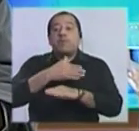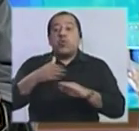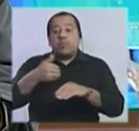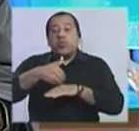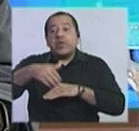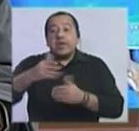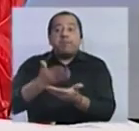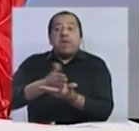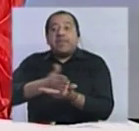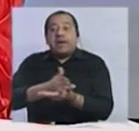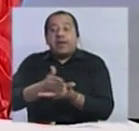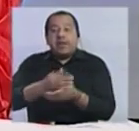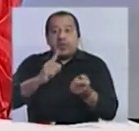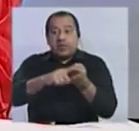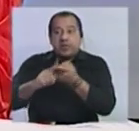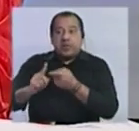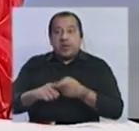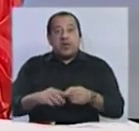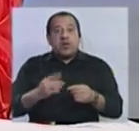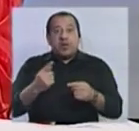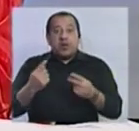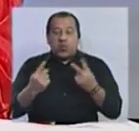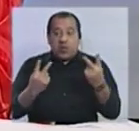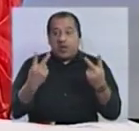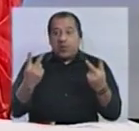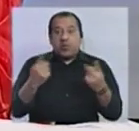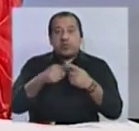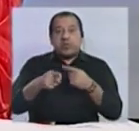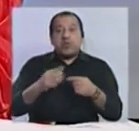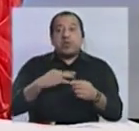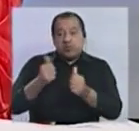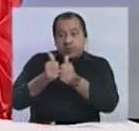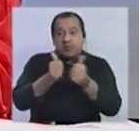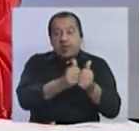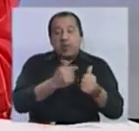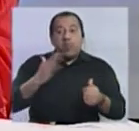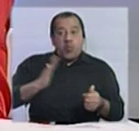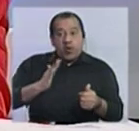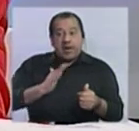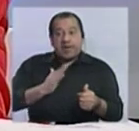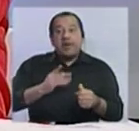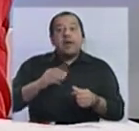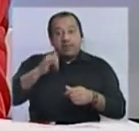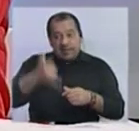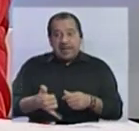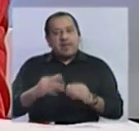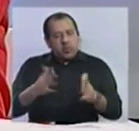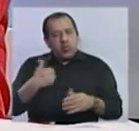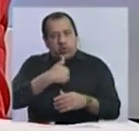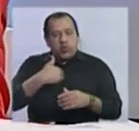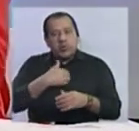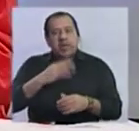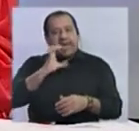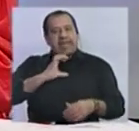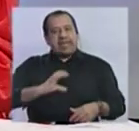también De hecho, cualquiera de los dos candidatos han destacado, ¿no?, de sus compañeras de fórmula, precisamente ese elemento.